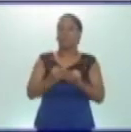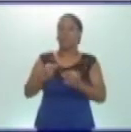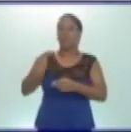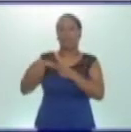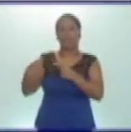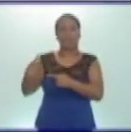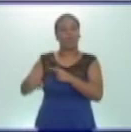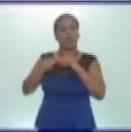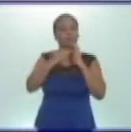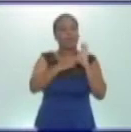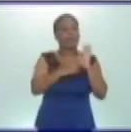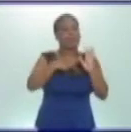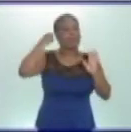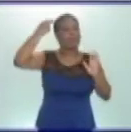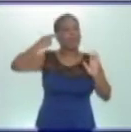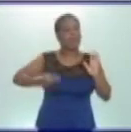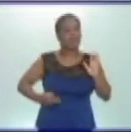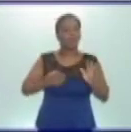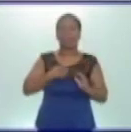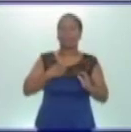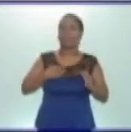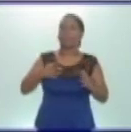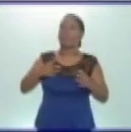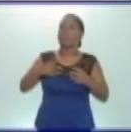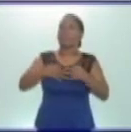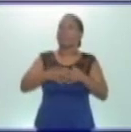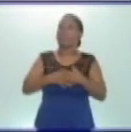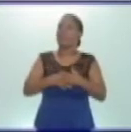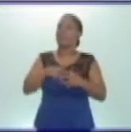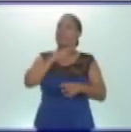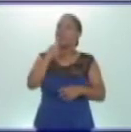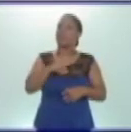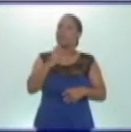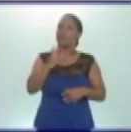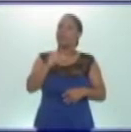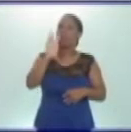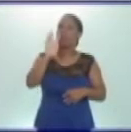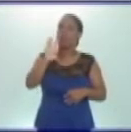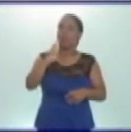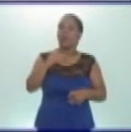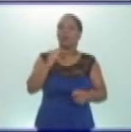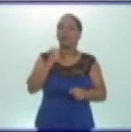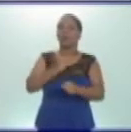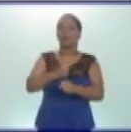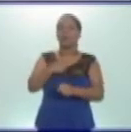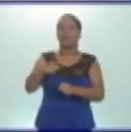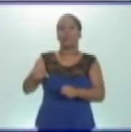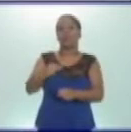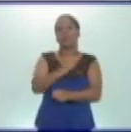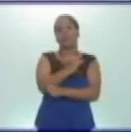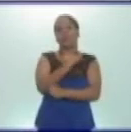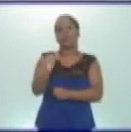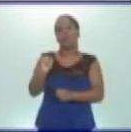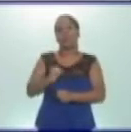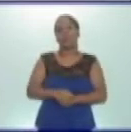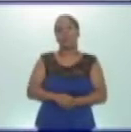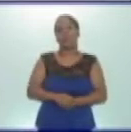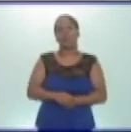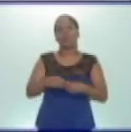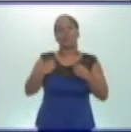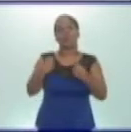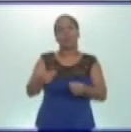esto tiene relación con su pregunta número cuatro del trabajo práctico integrador. Se los dejo un breve tiempo para continuar.